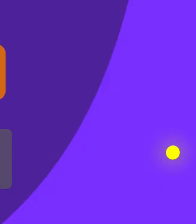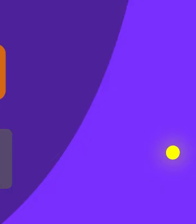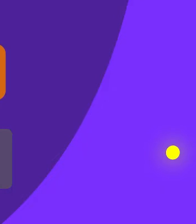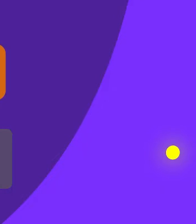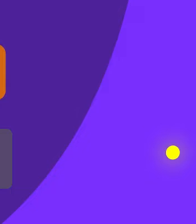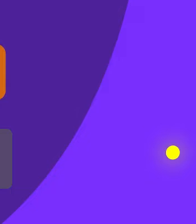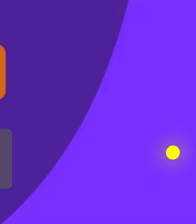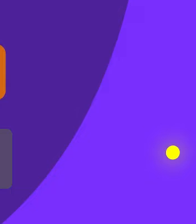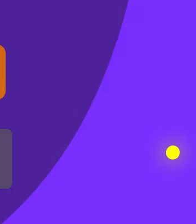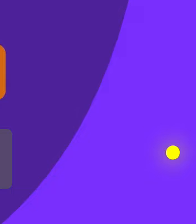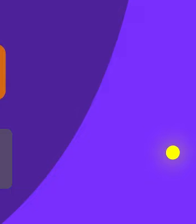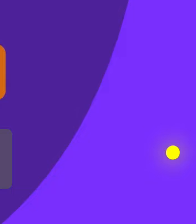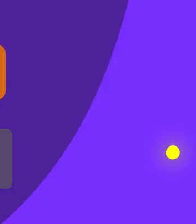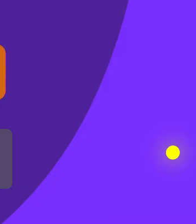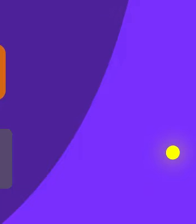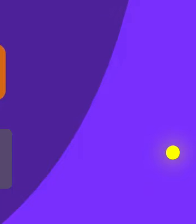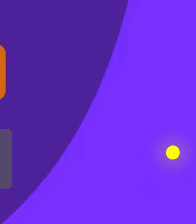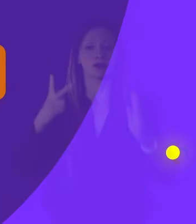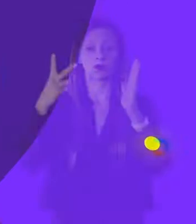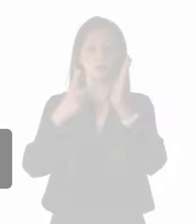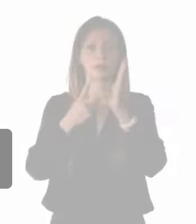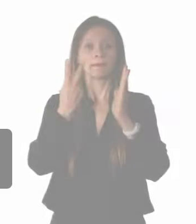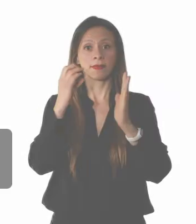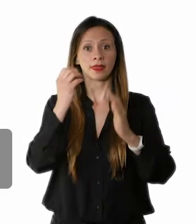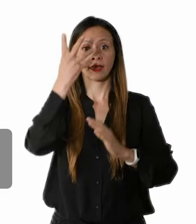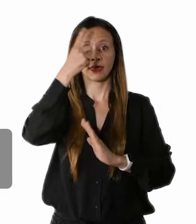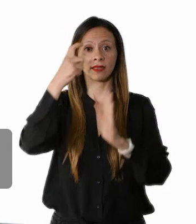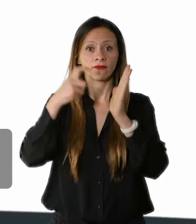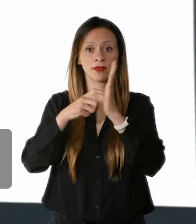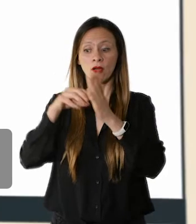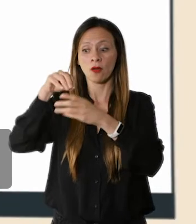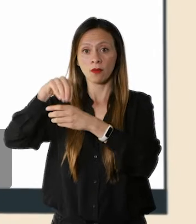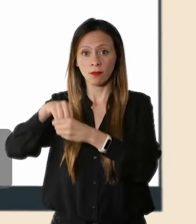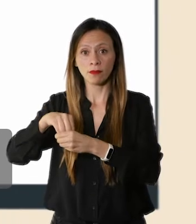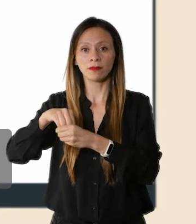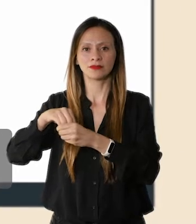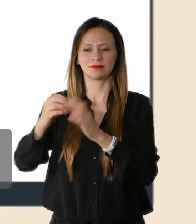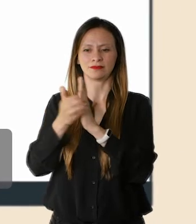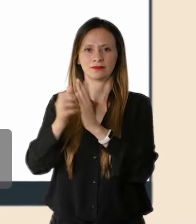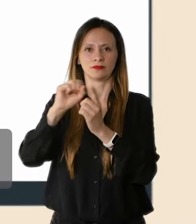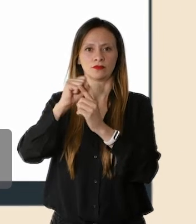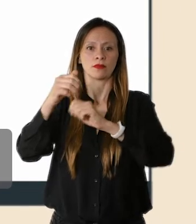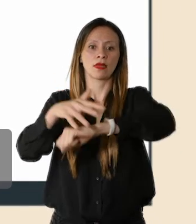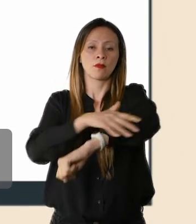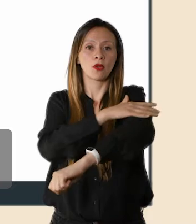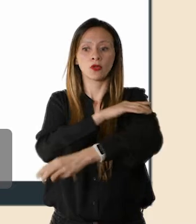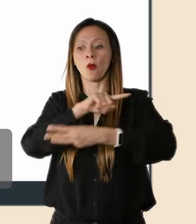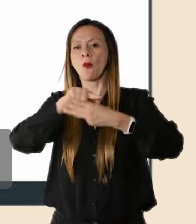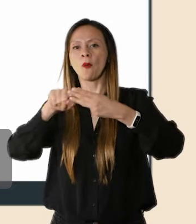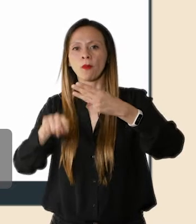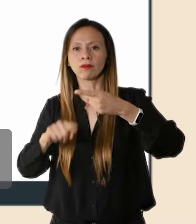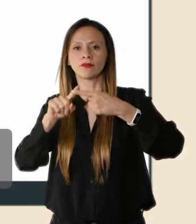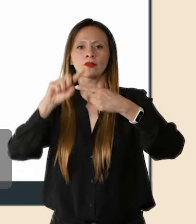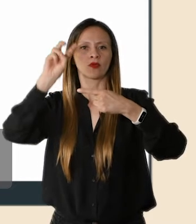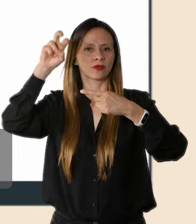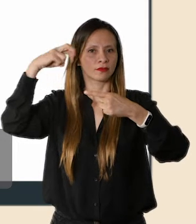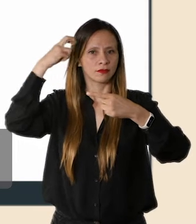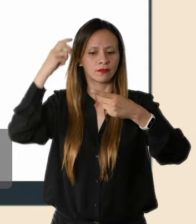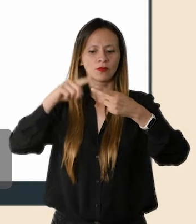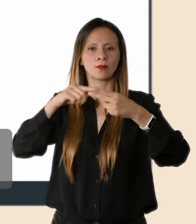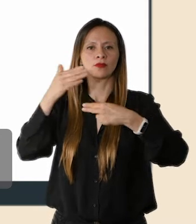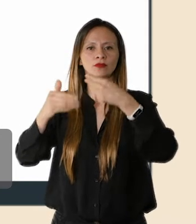particular de definirlas y categorizarlas. El ICFES 2020 agrupa las habilidades socioemocionales en tres